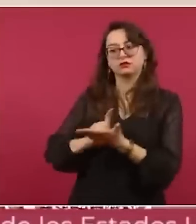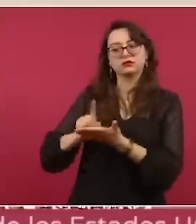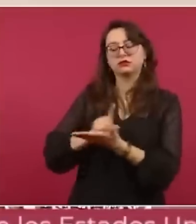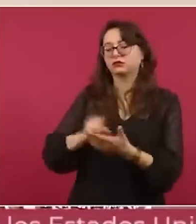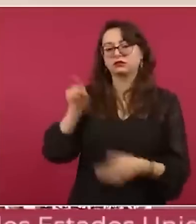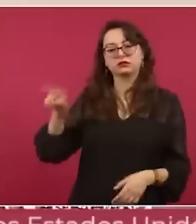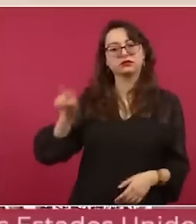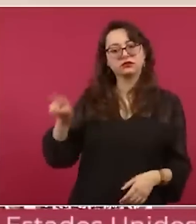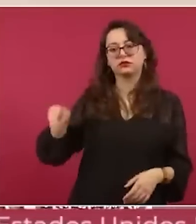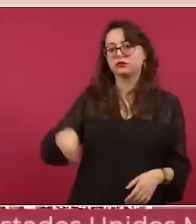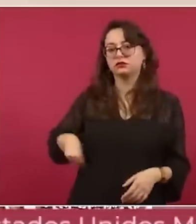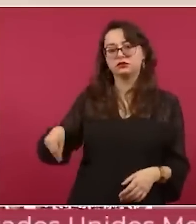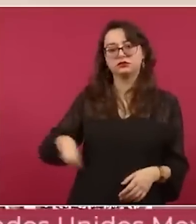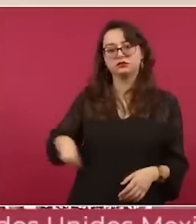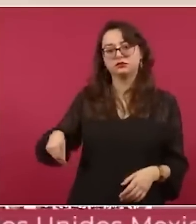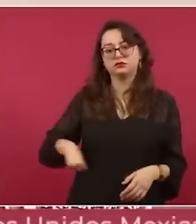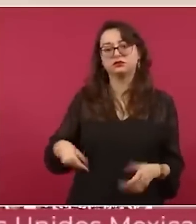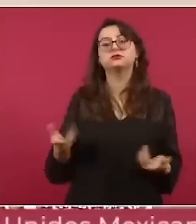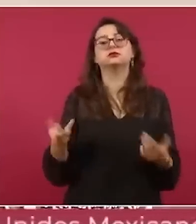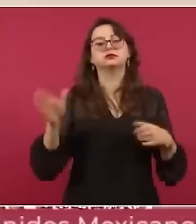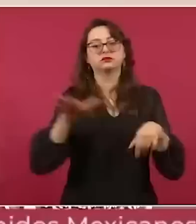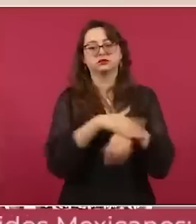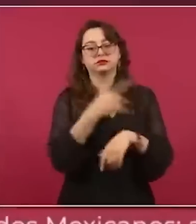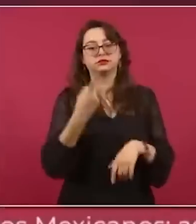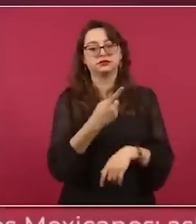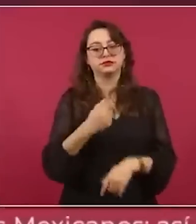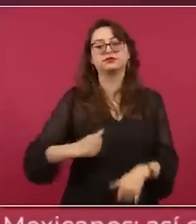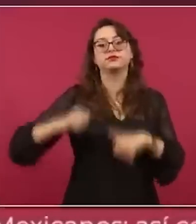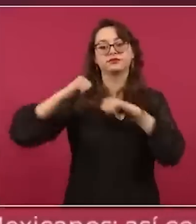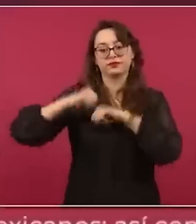y de los medios de información. Y de Estados Unidos.